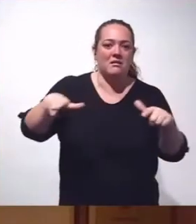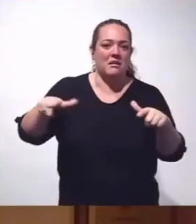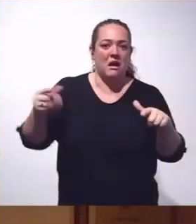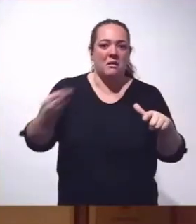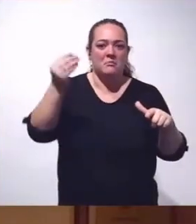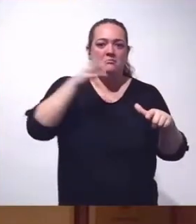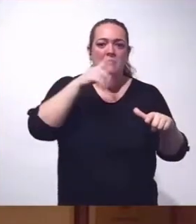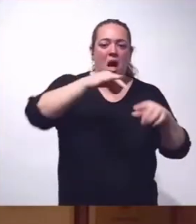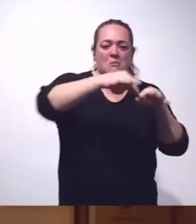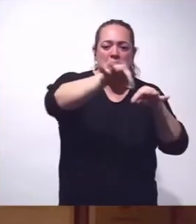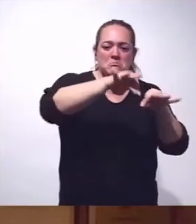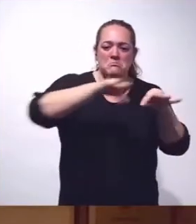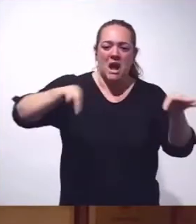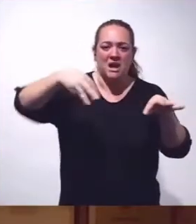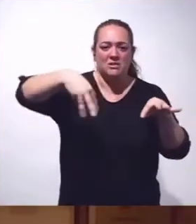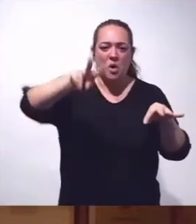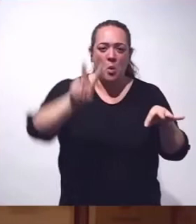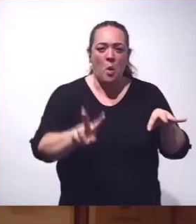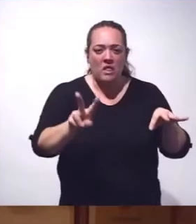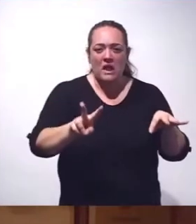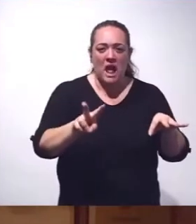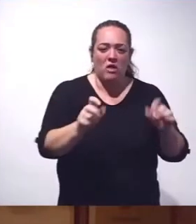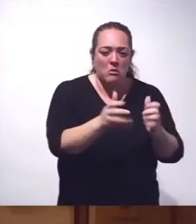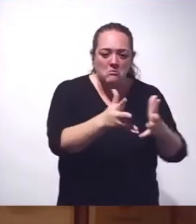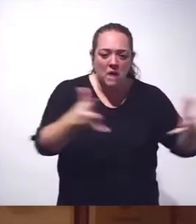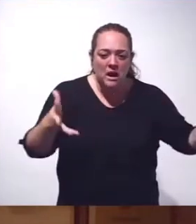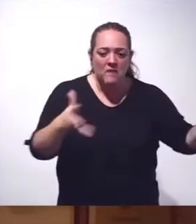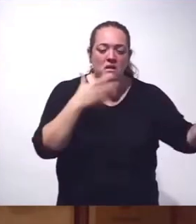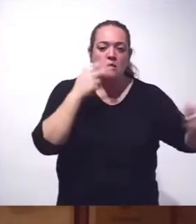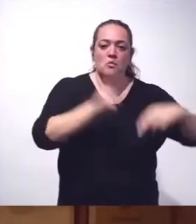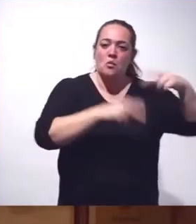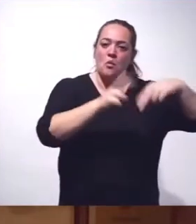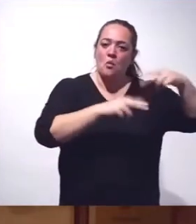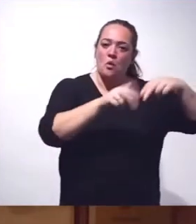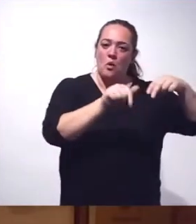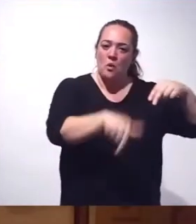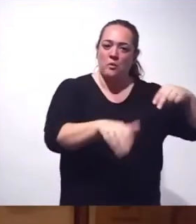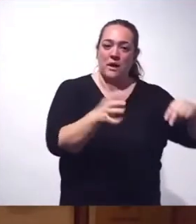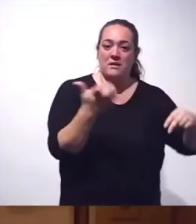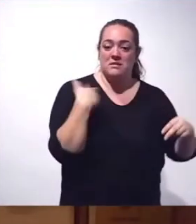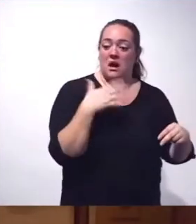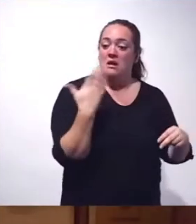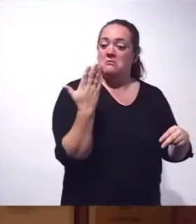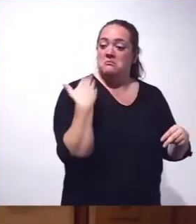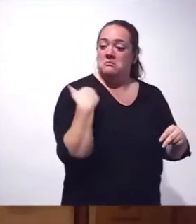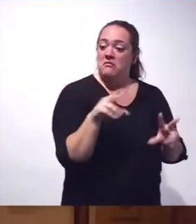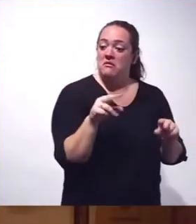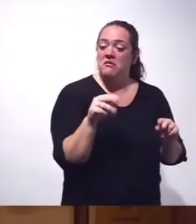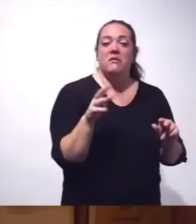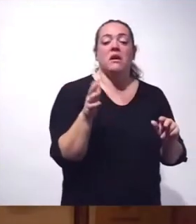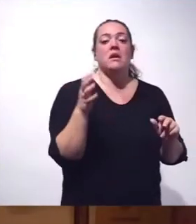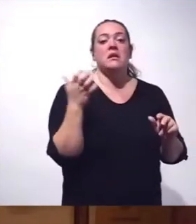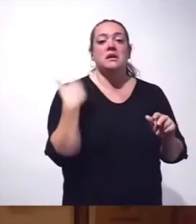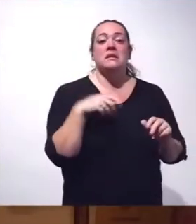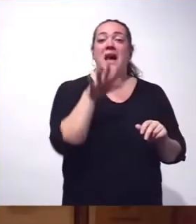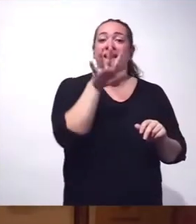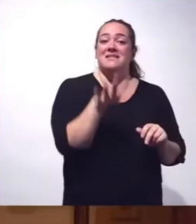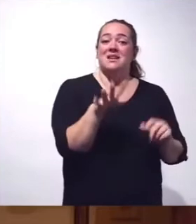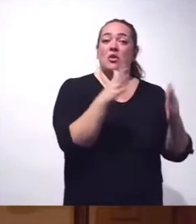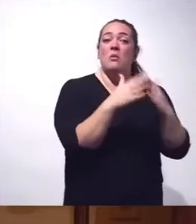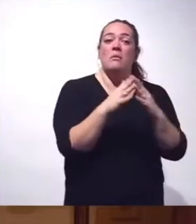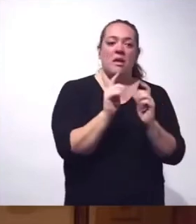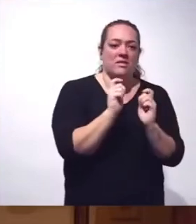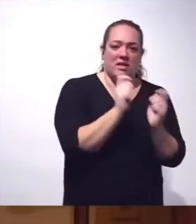números de metros cuadrados y lleva consigo unas obras de urbanización que han sido terminadas y se han entregado ya, se han terminado ya cinco viviendas y ahora